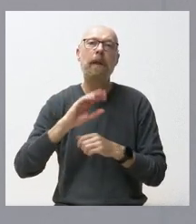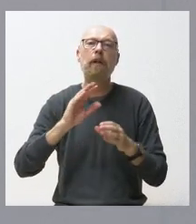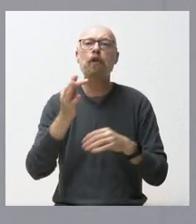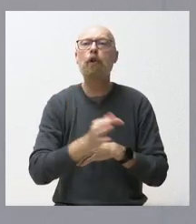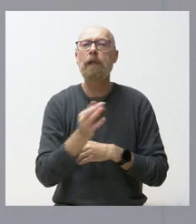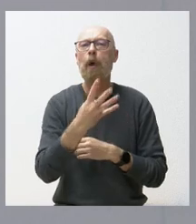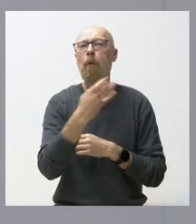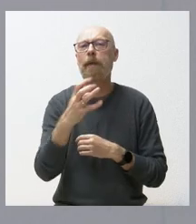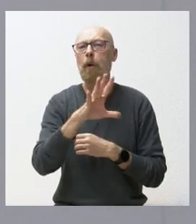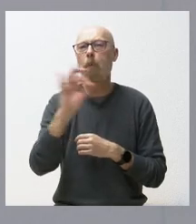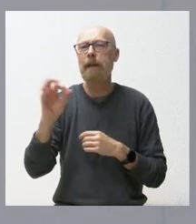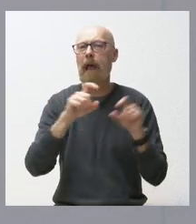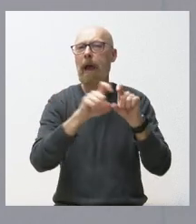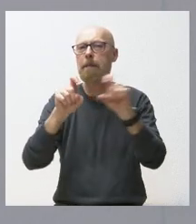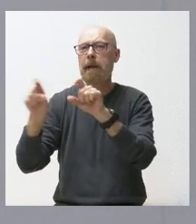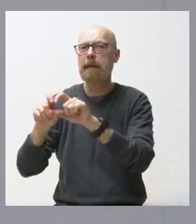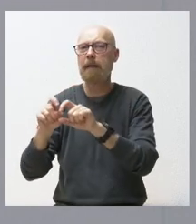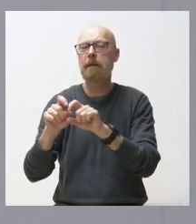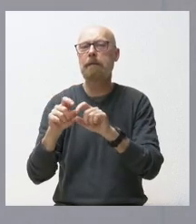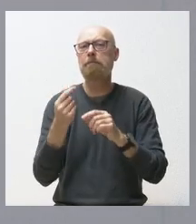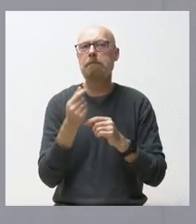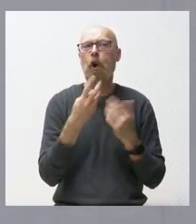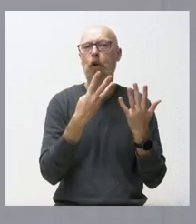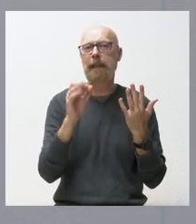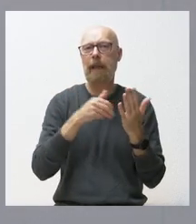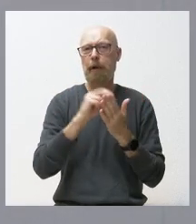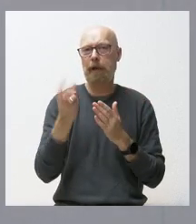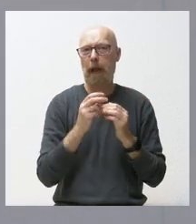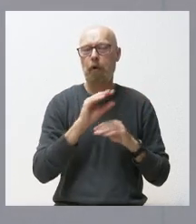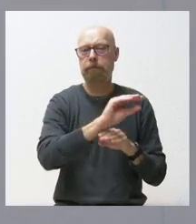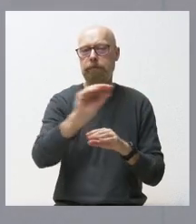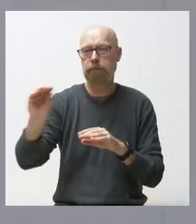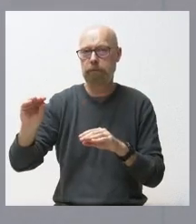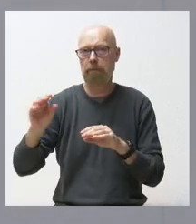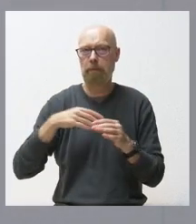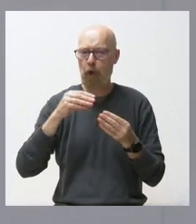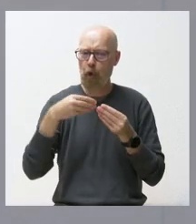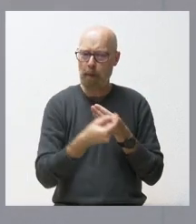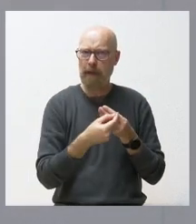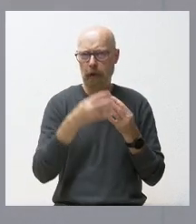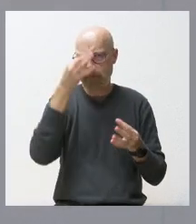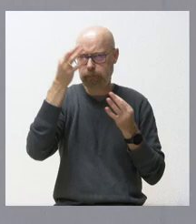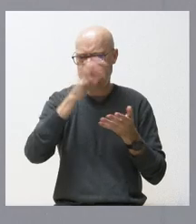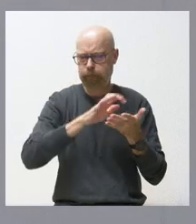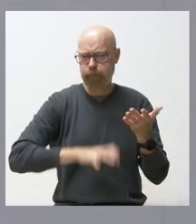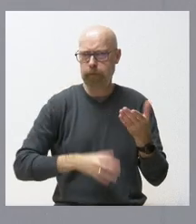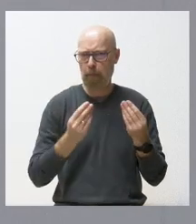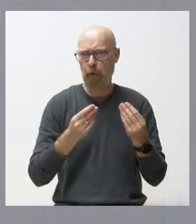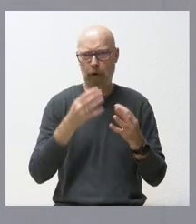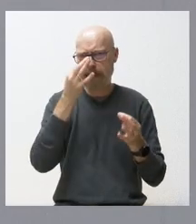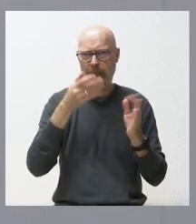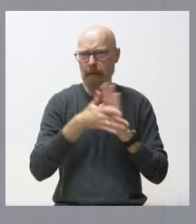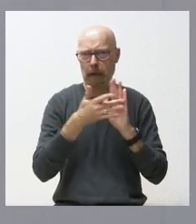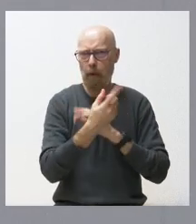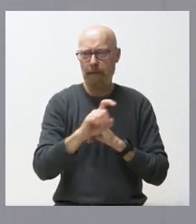importe de 80 millones de euros en relación con las actividades que tienen ustedes en toda la documentación, que es bastante extensa y que no paso a detallar, pero